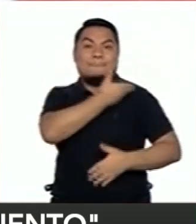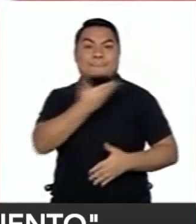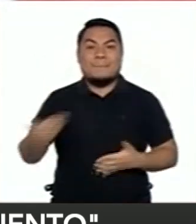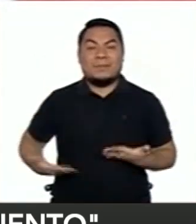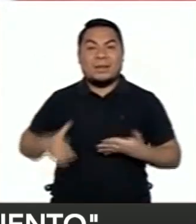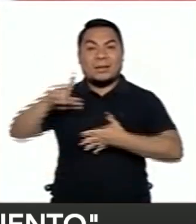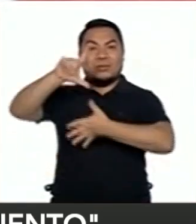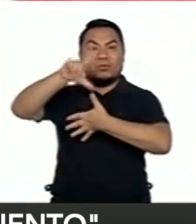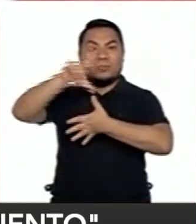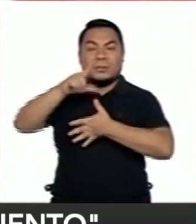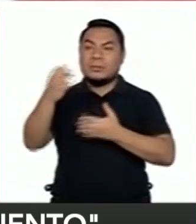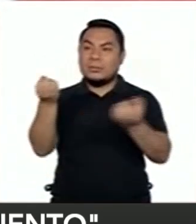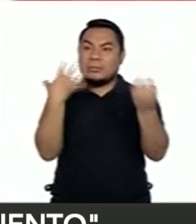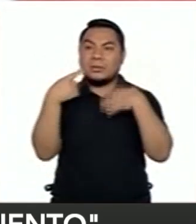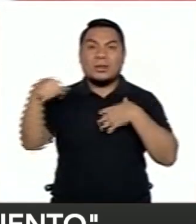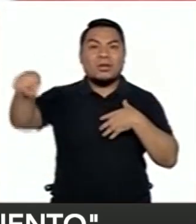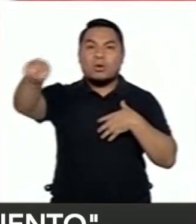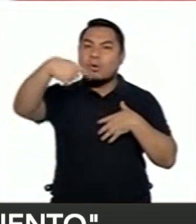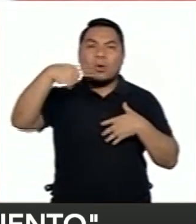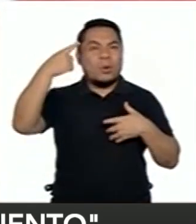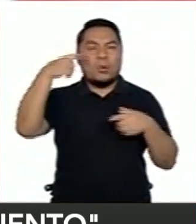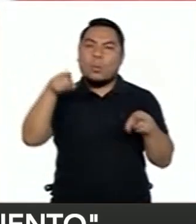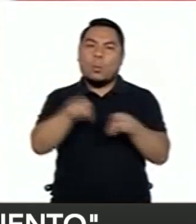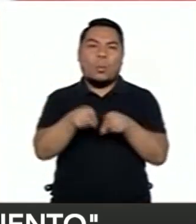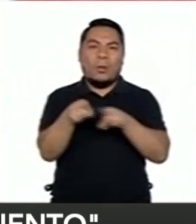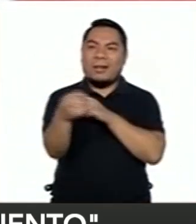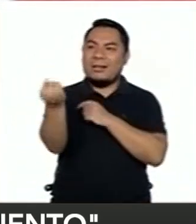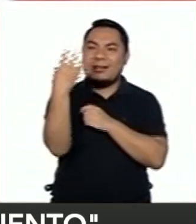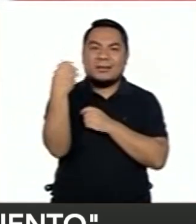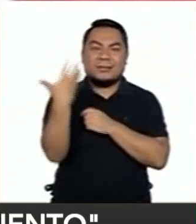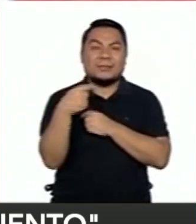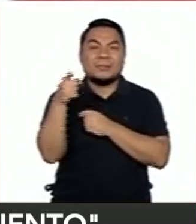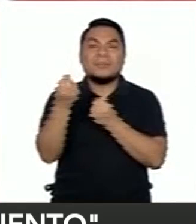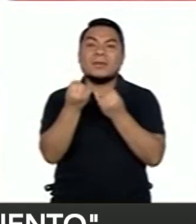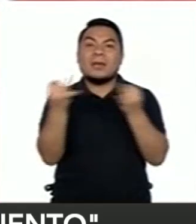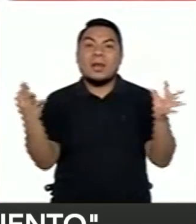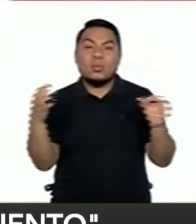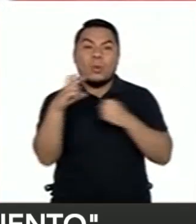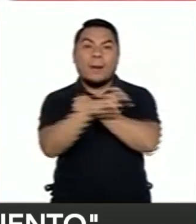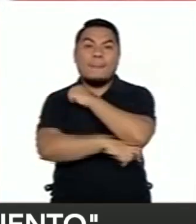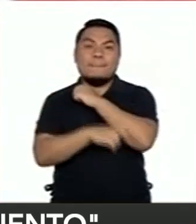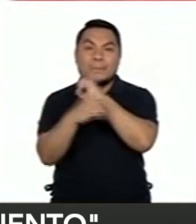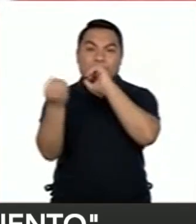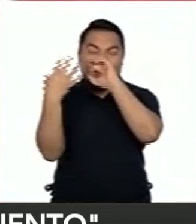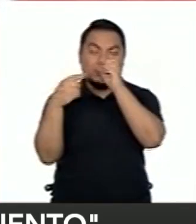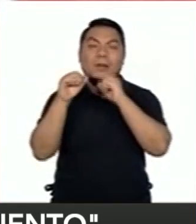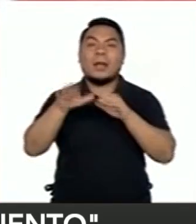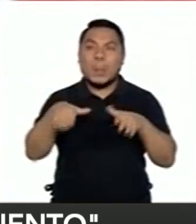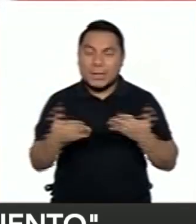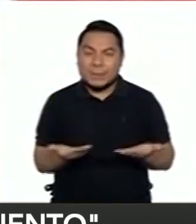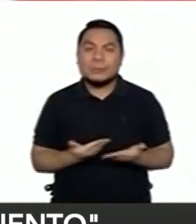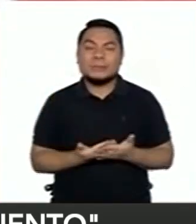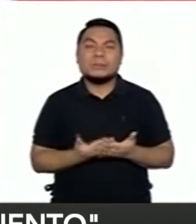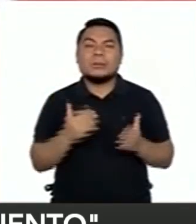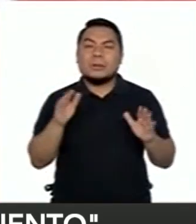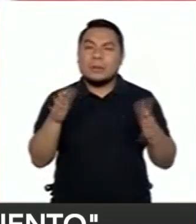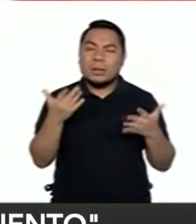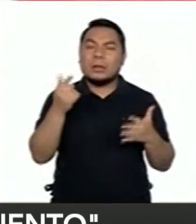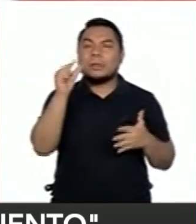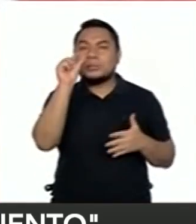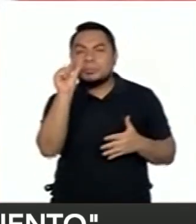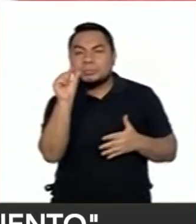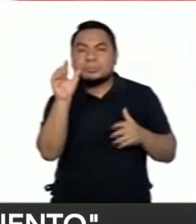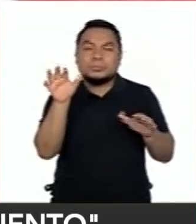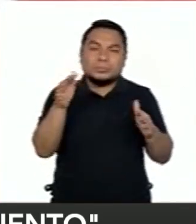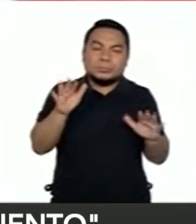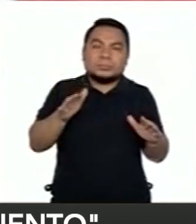veíamos que todos coincidíamos. Que en algunas regiones, en algunos países, hay relativos